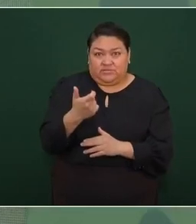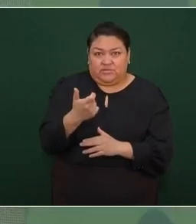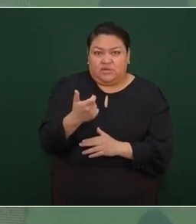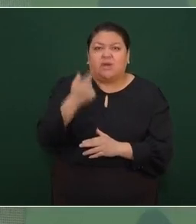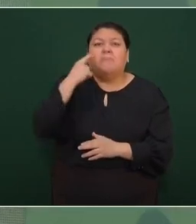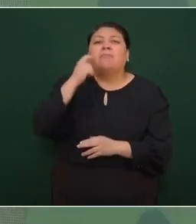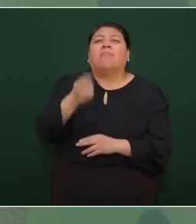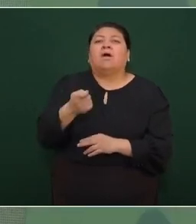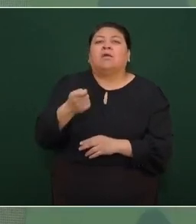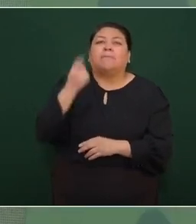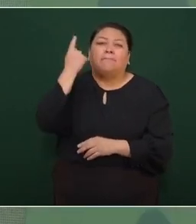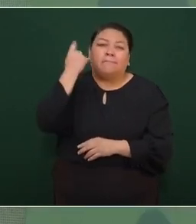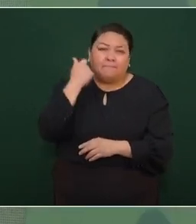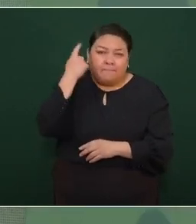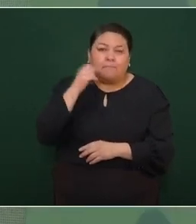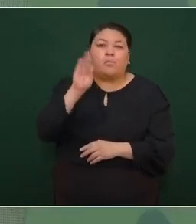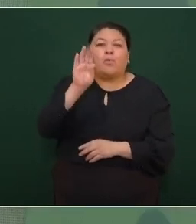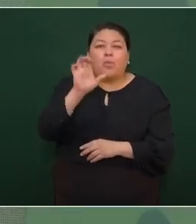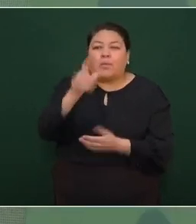programas de bienestar.